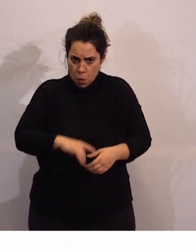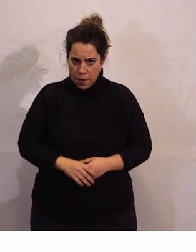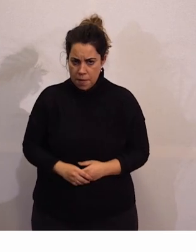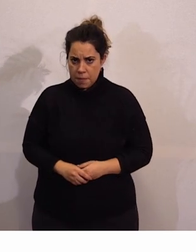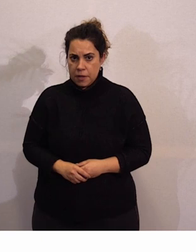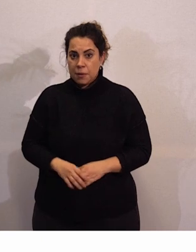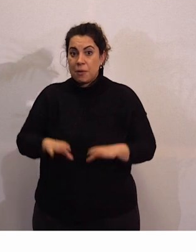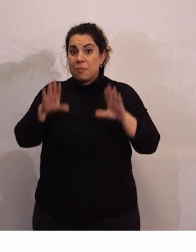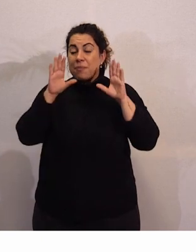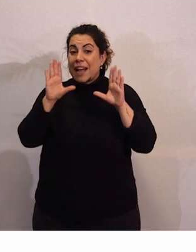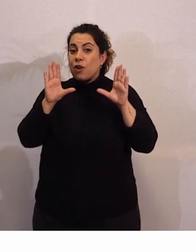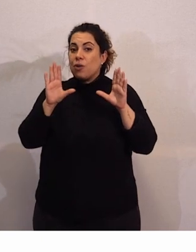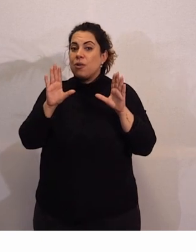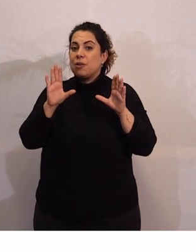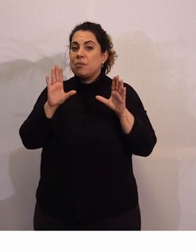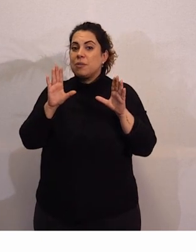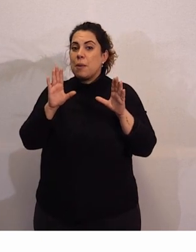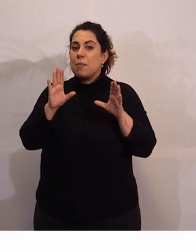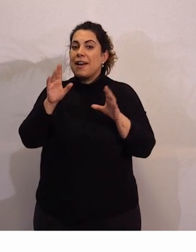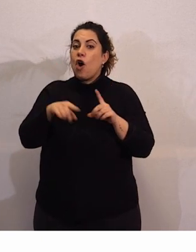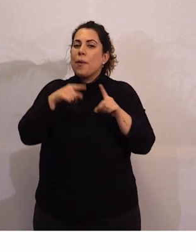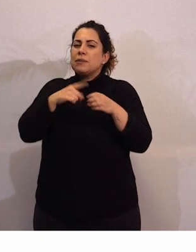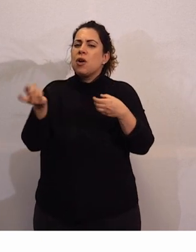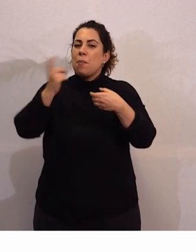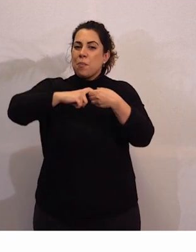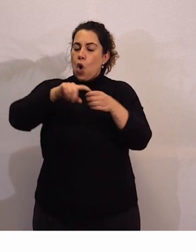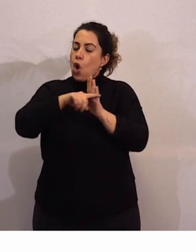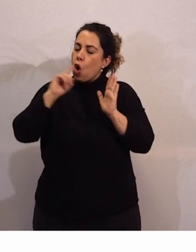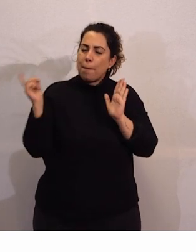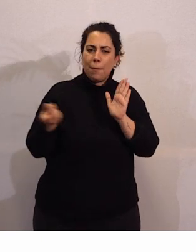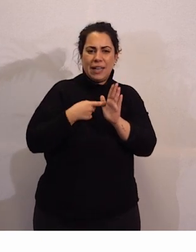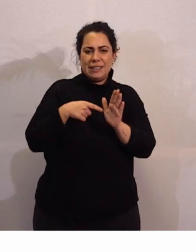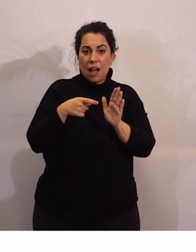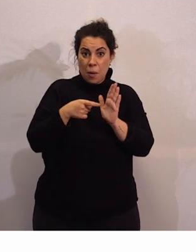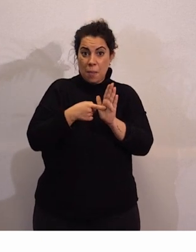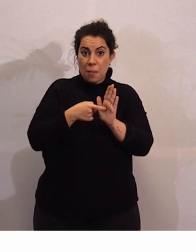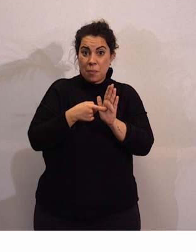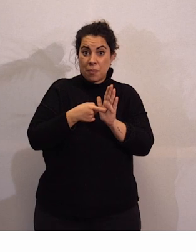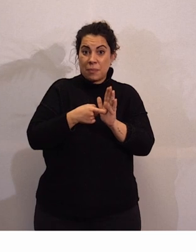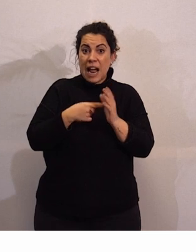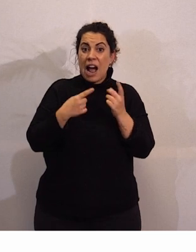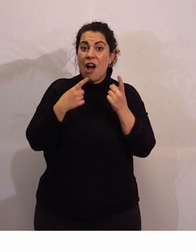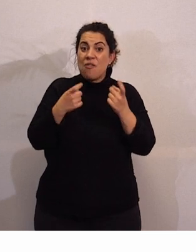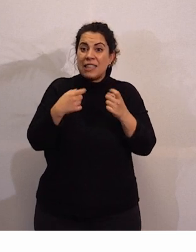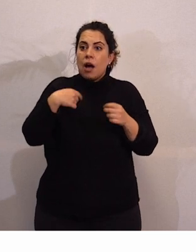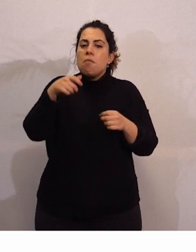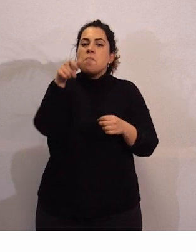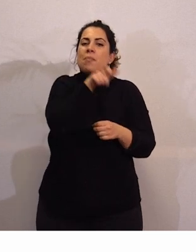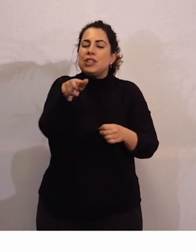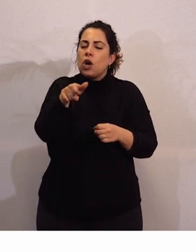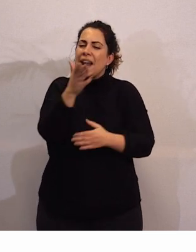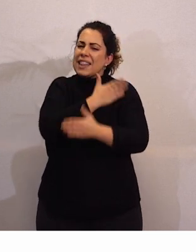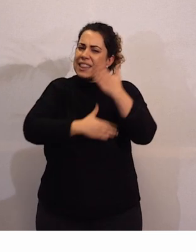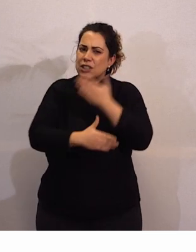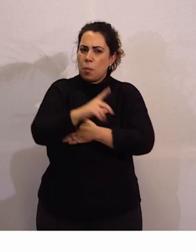Pero para que haya una plena participación de las personas es importante que estén las personas con discapacidad